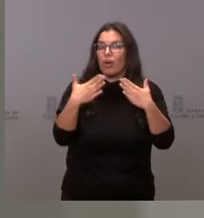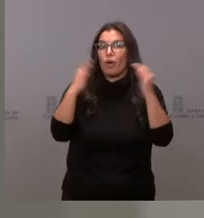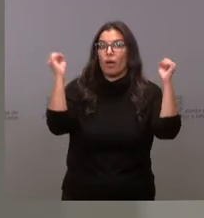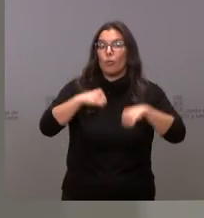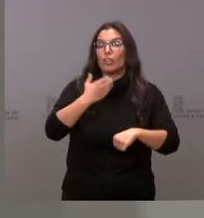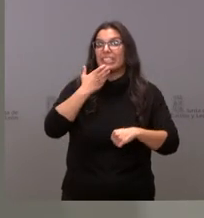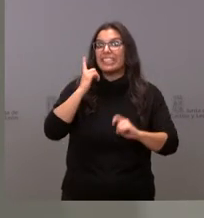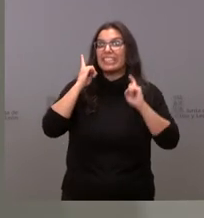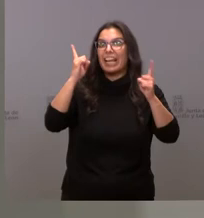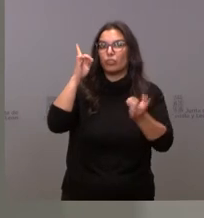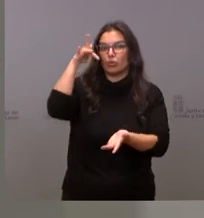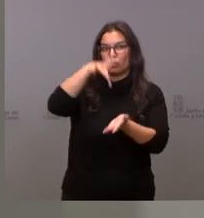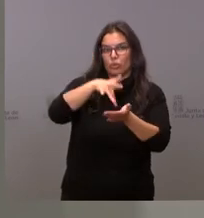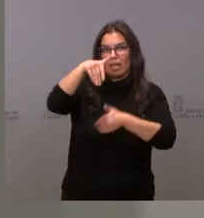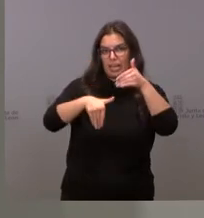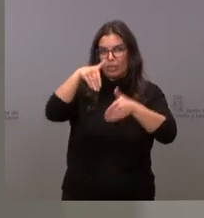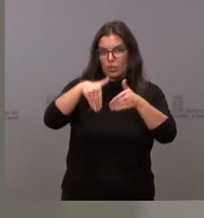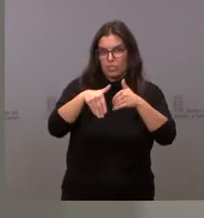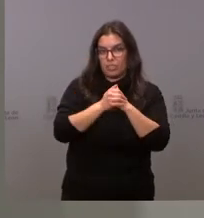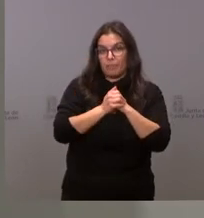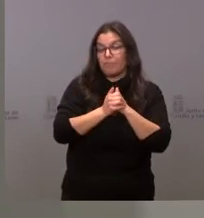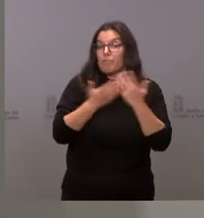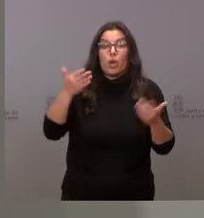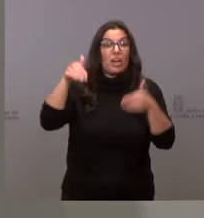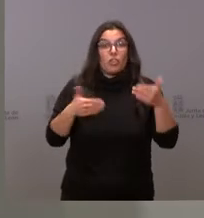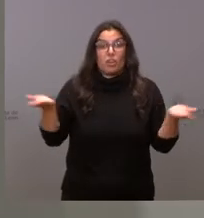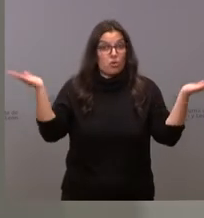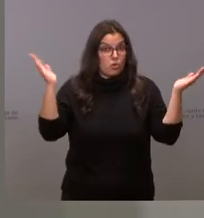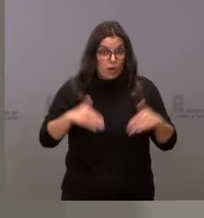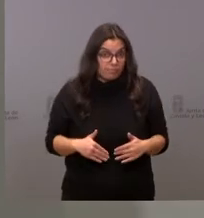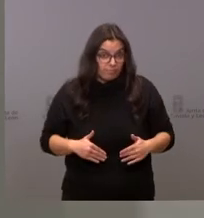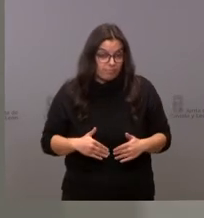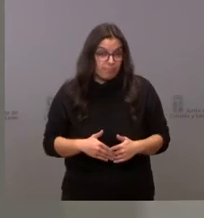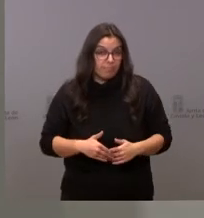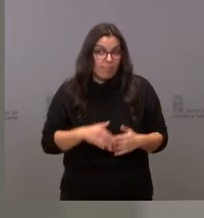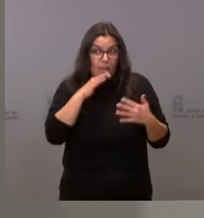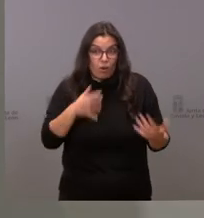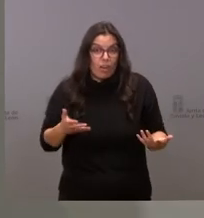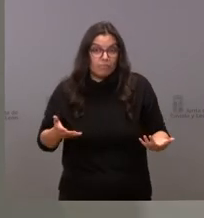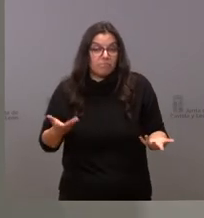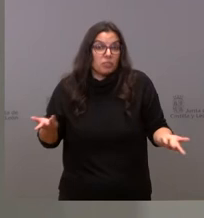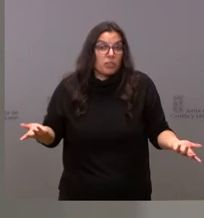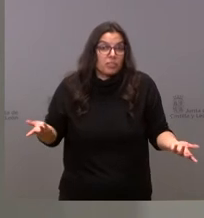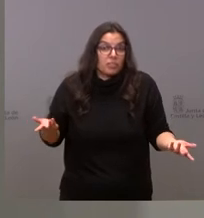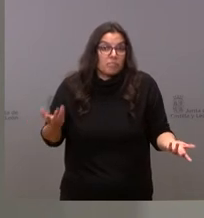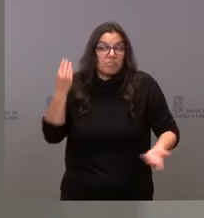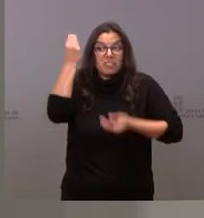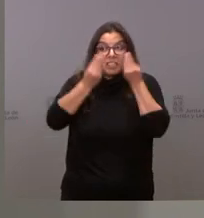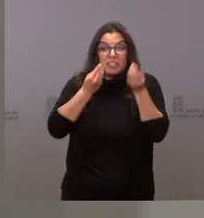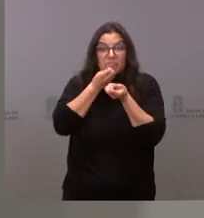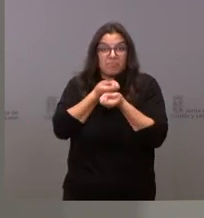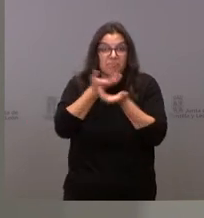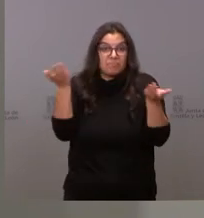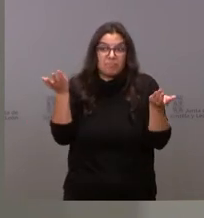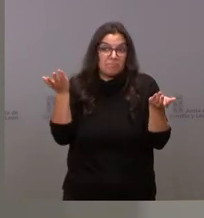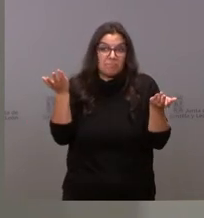si fuera el caso y hubiera unas elecciones como no es el caso en este momento pues la reflexión en principio no